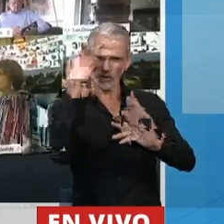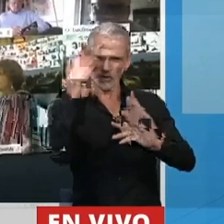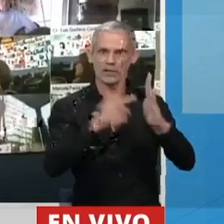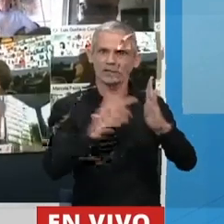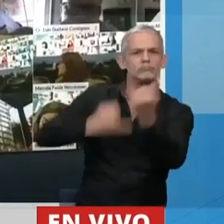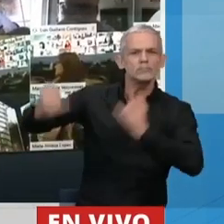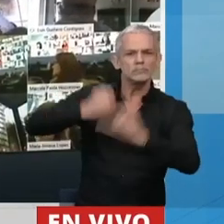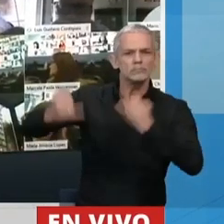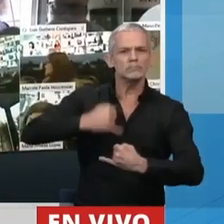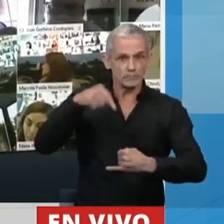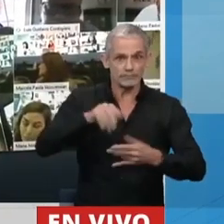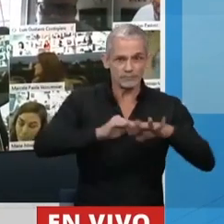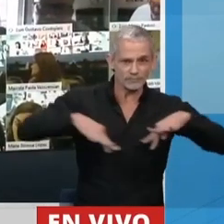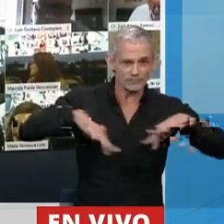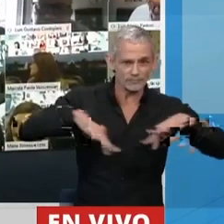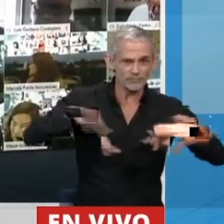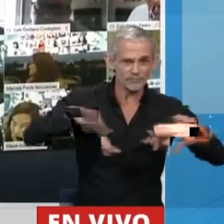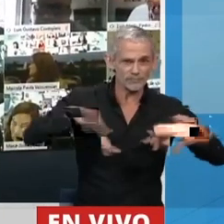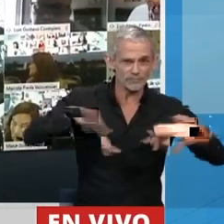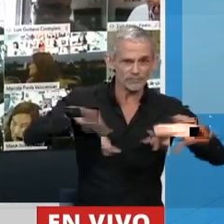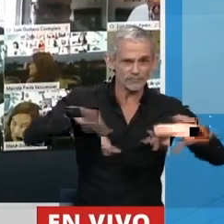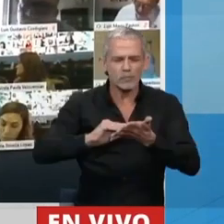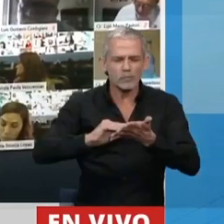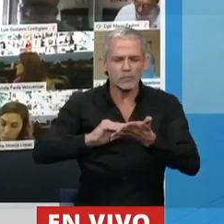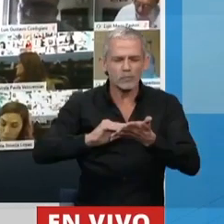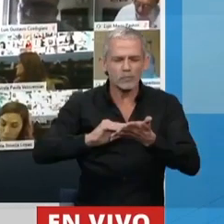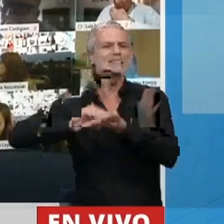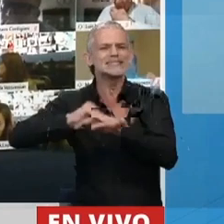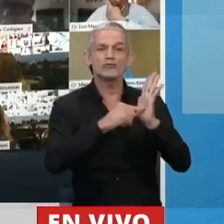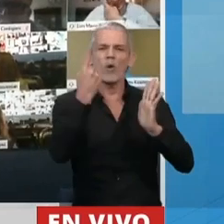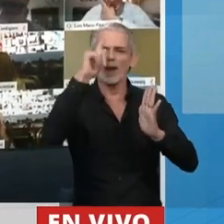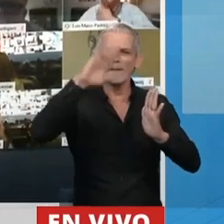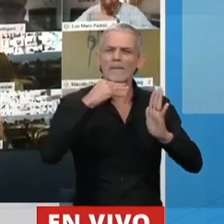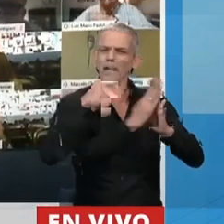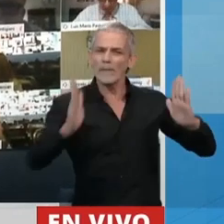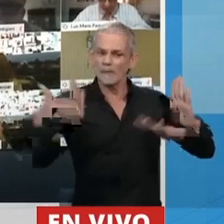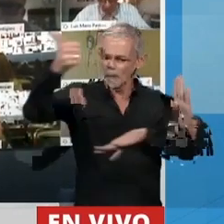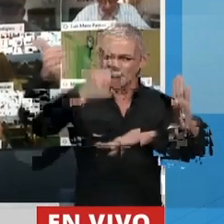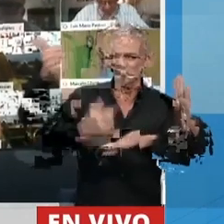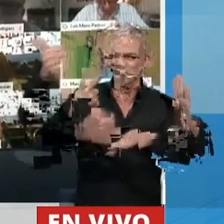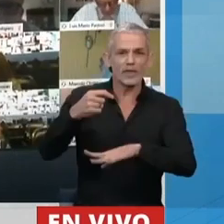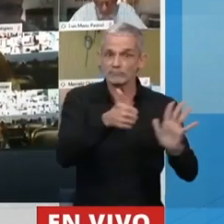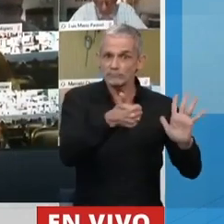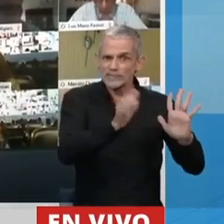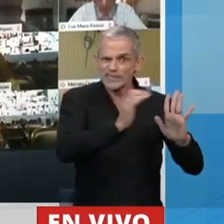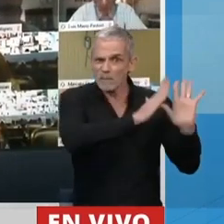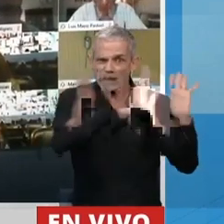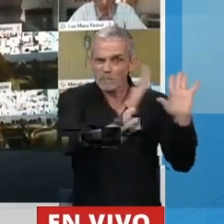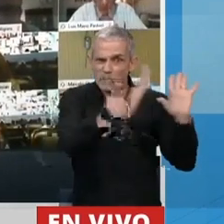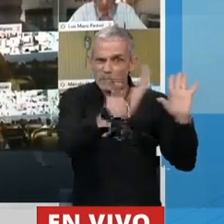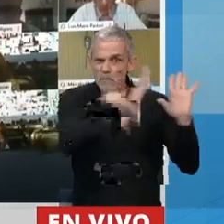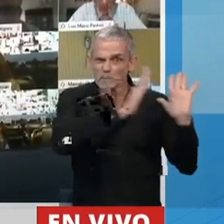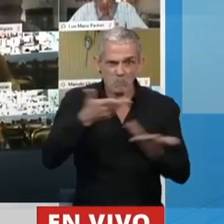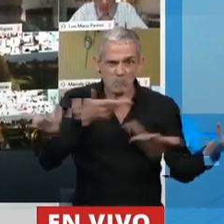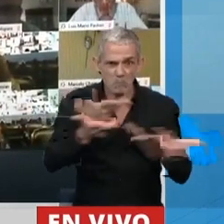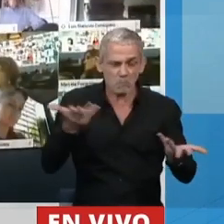esta Cámara y el Senado. Eso por Constitución una vez por mes como mínimo. Van seis meses y todavía no hemos visto